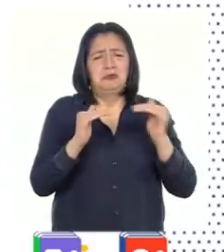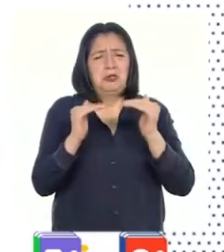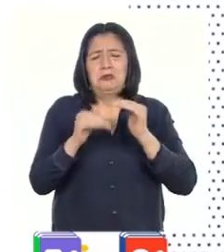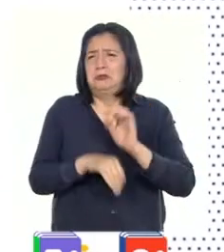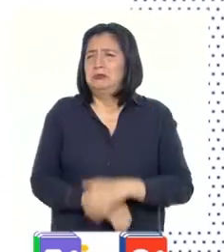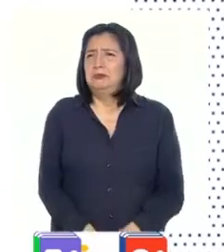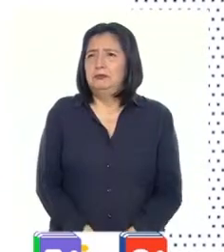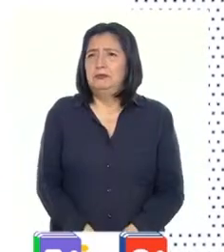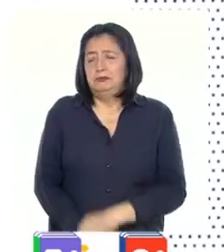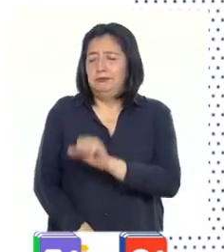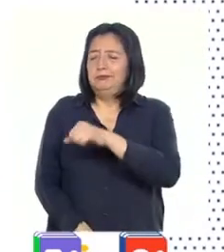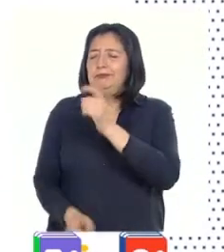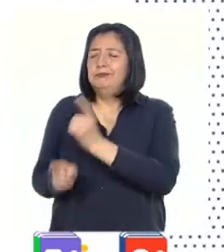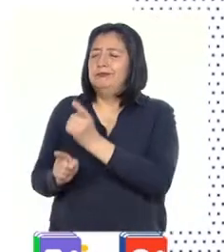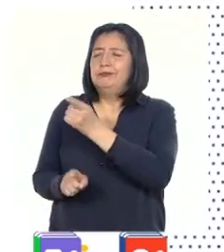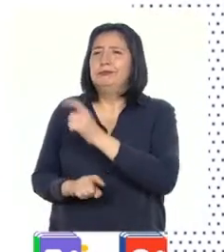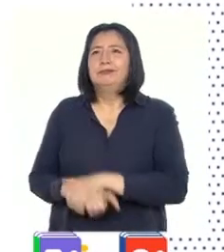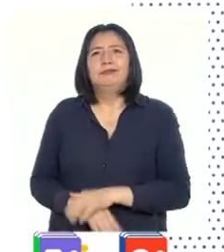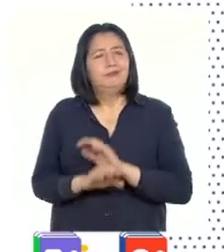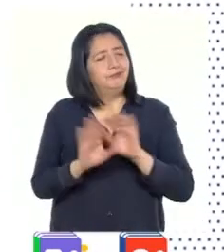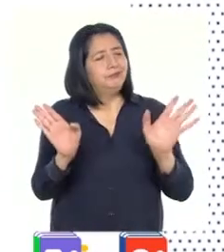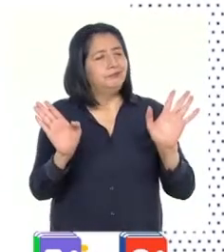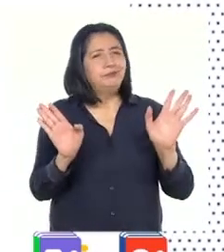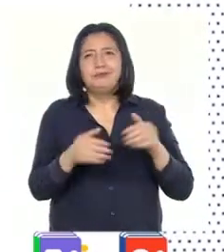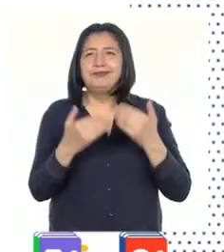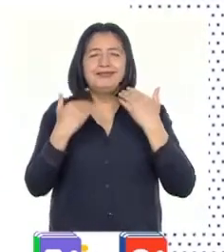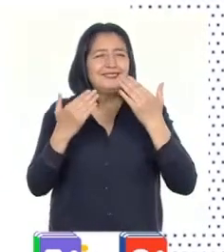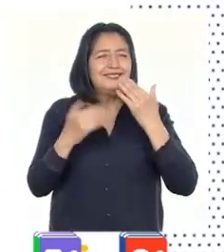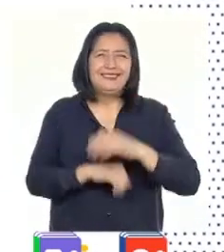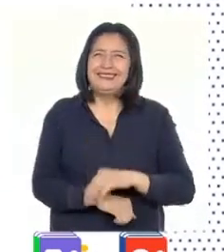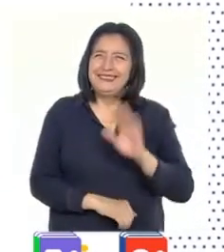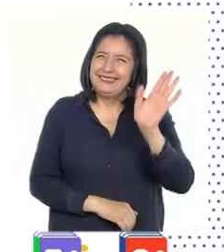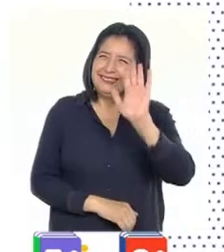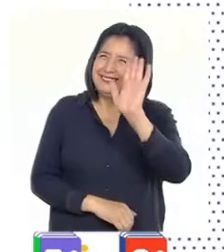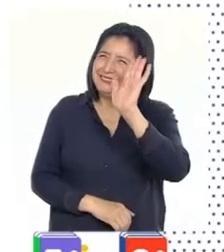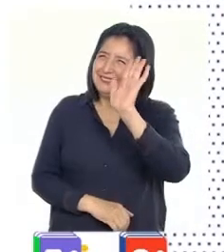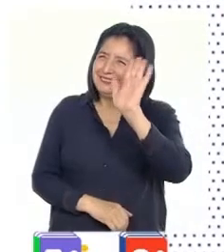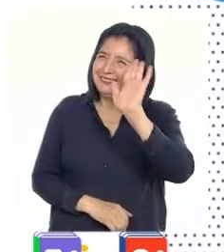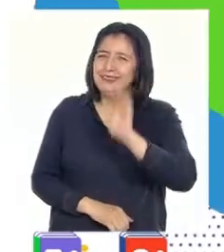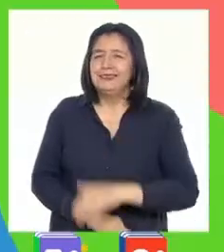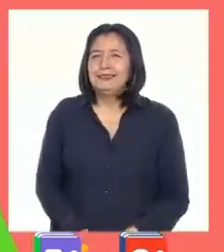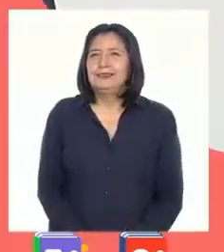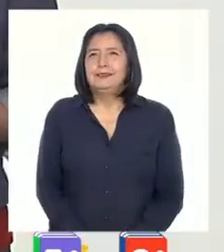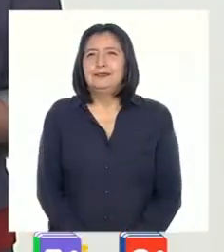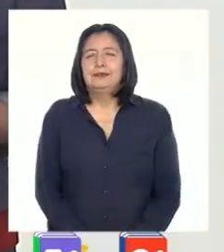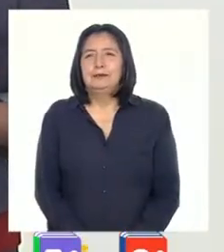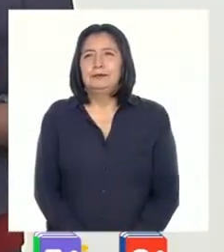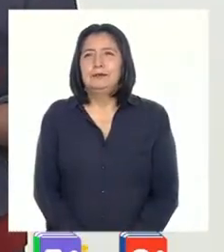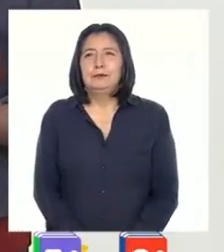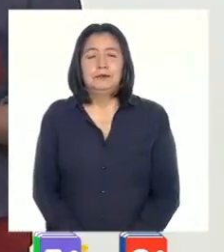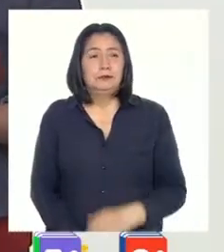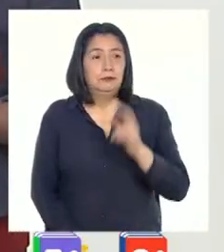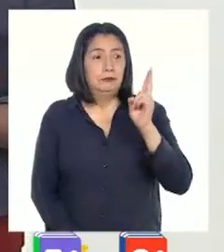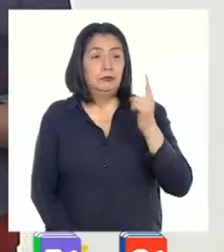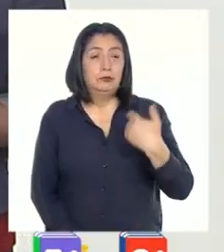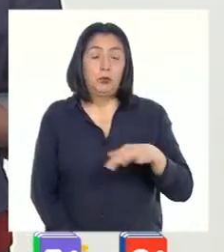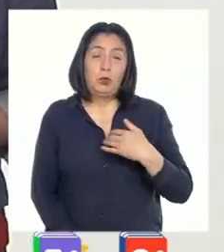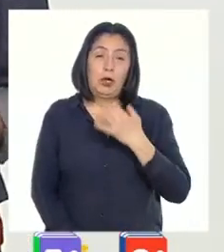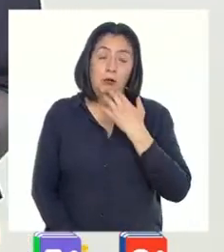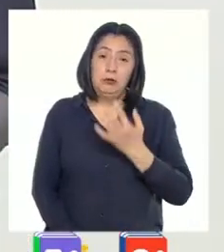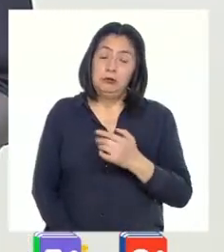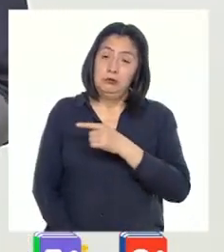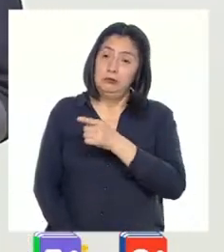iguales. Sí, correcto. Así que eso es todo. Listo. Muchísimas gracias. Chao. Chao. Profesor, estoy muy